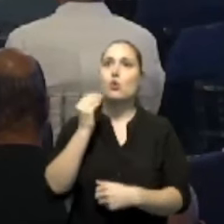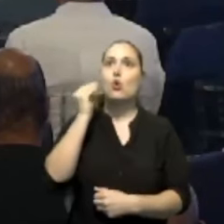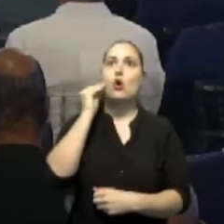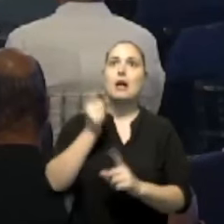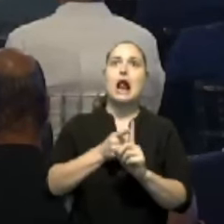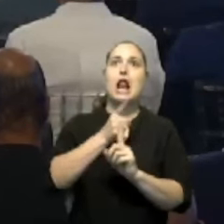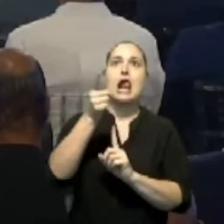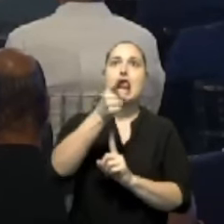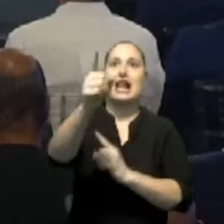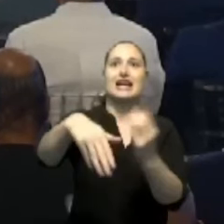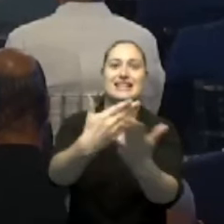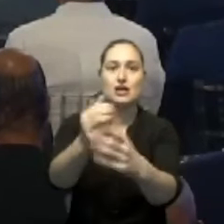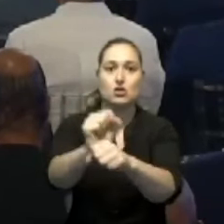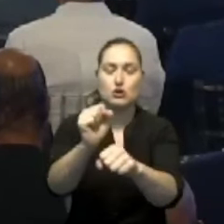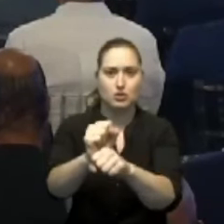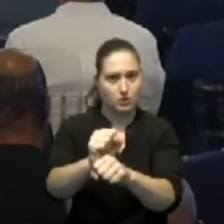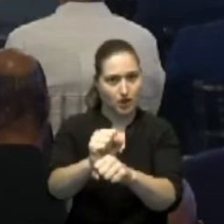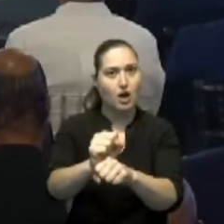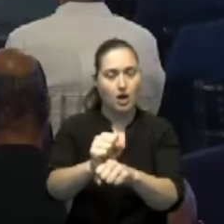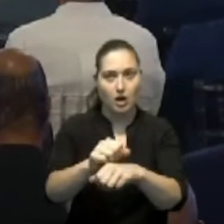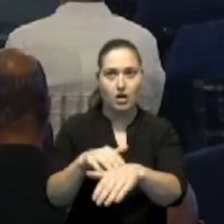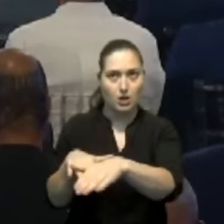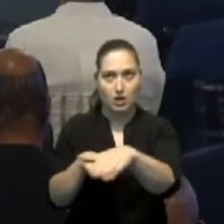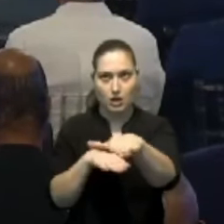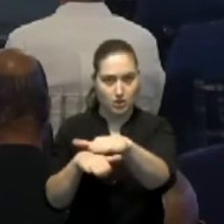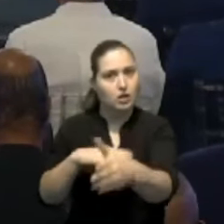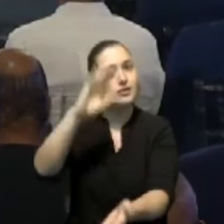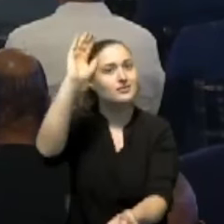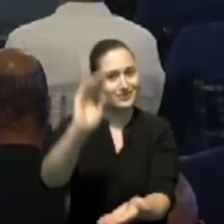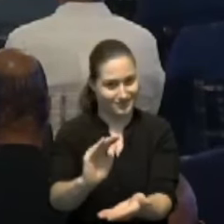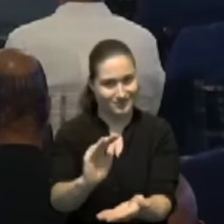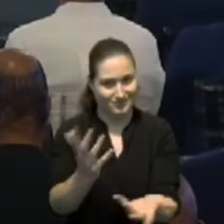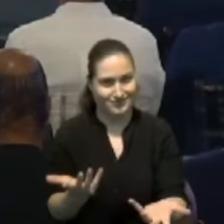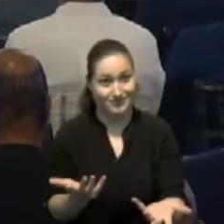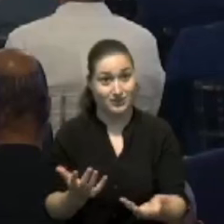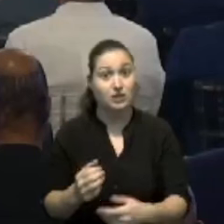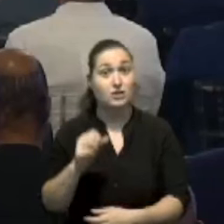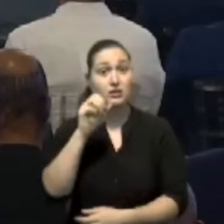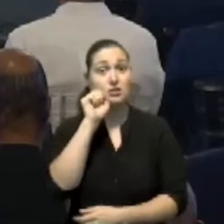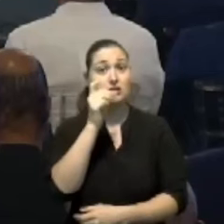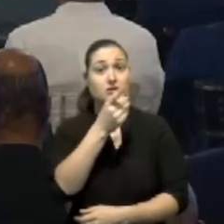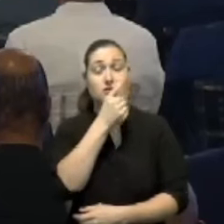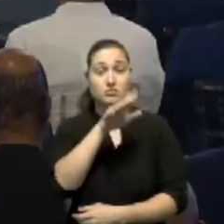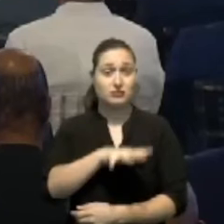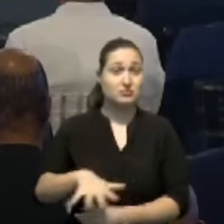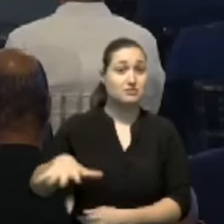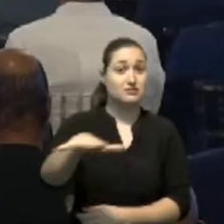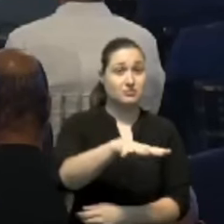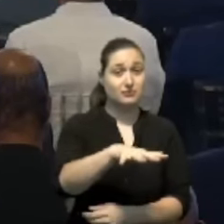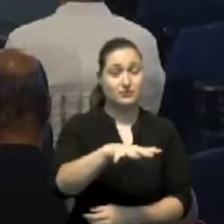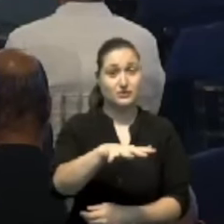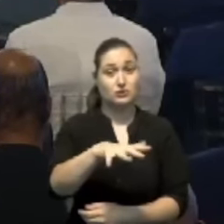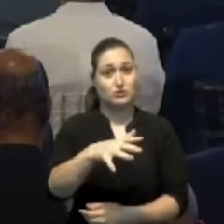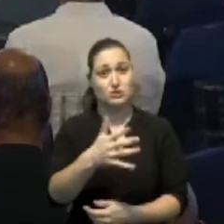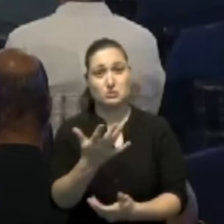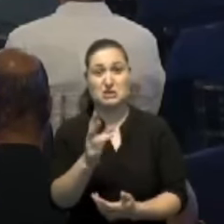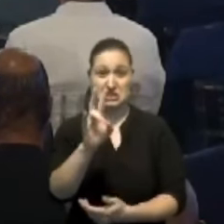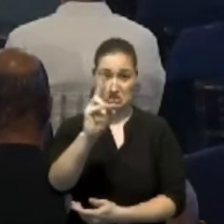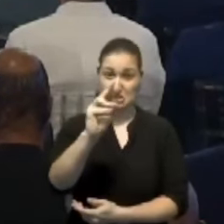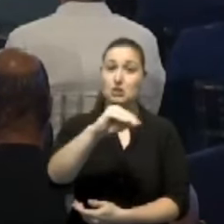personas, el cual se calcula para el caso de la ciudad de Santo Domingo en aproximadamente una reducción del